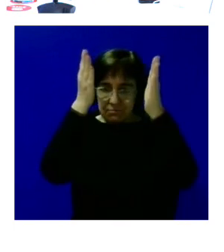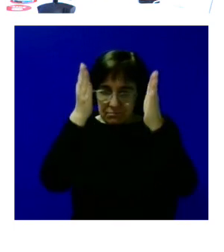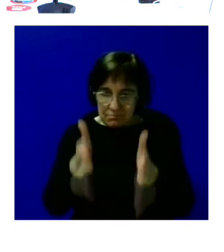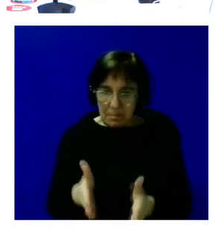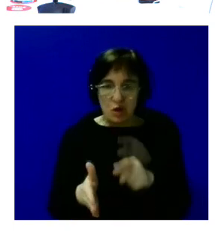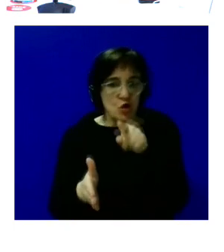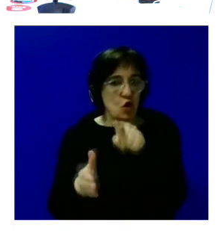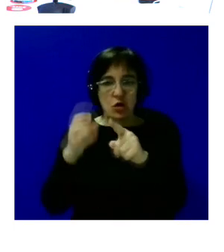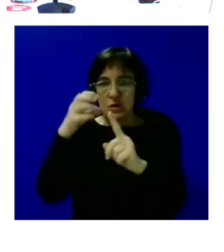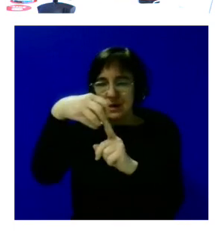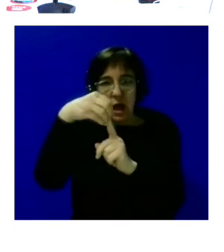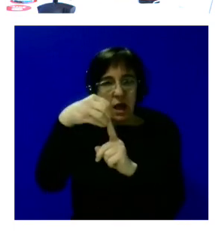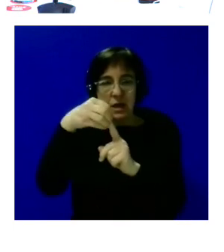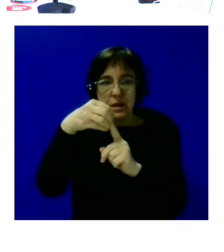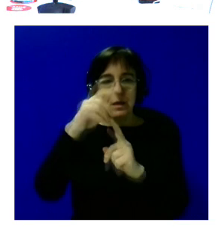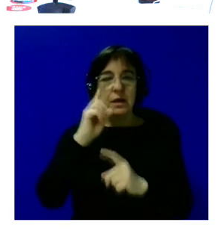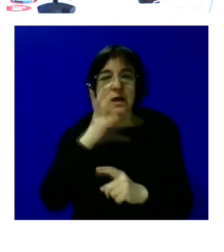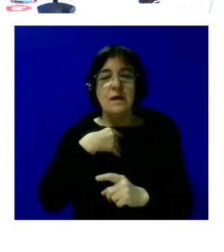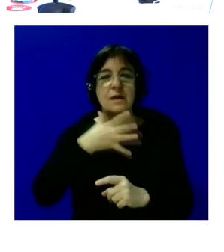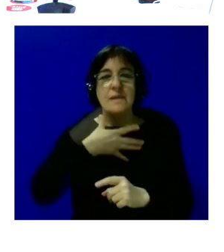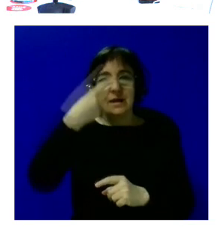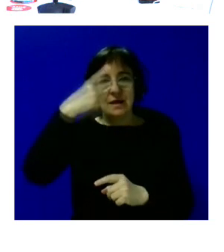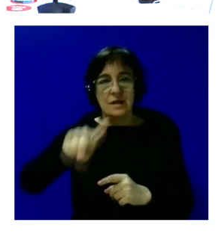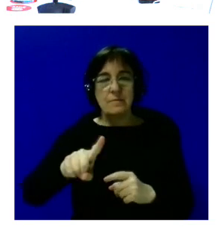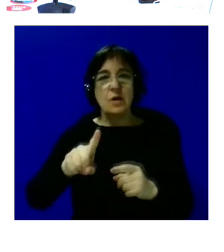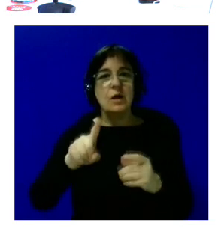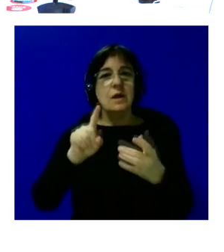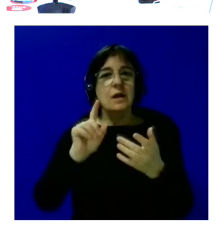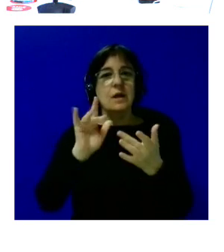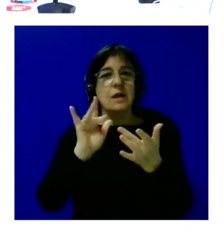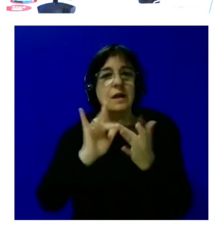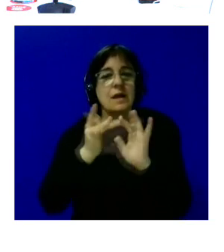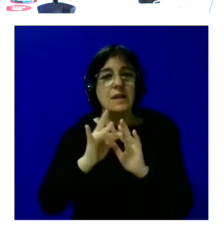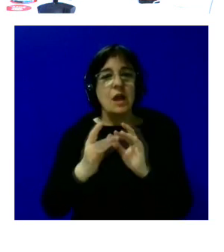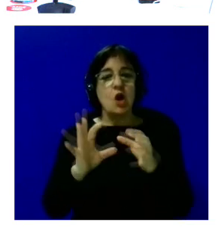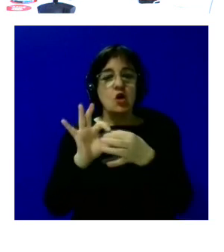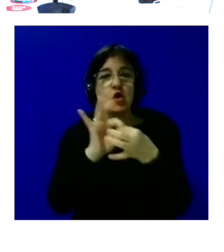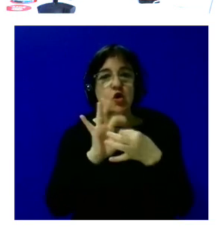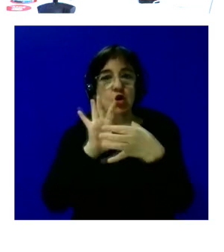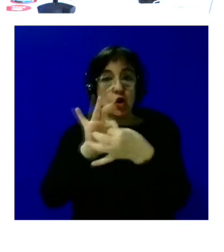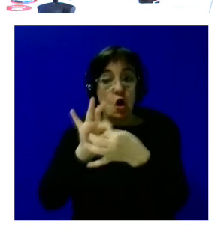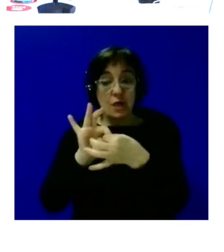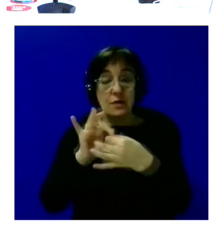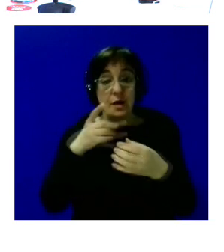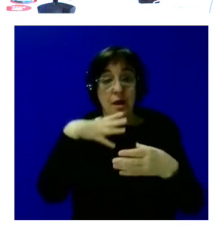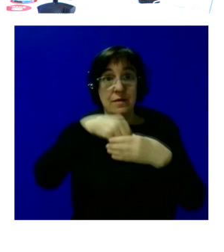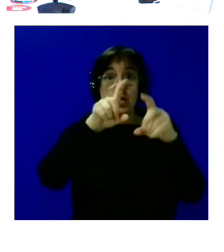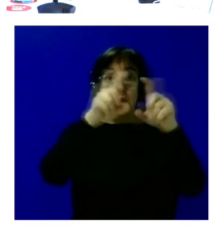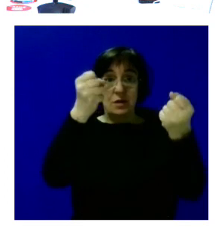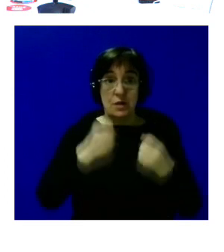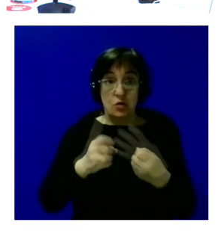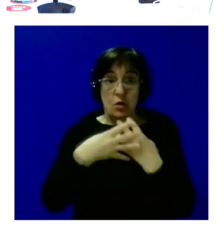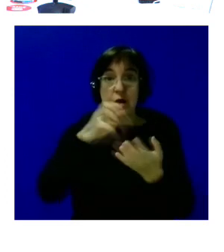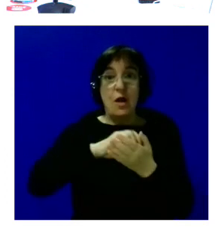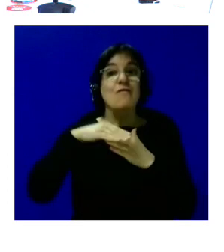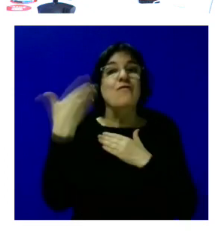queríamos identificar cuáles son las relaciones y las conexiones que tiene tanto dentro de instituciones penitenciarias como fuera